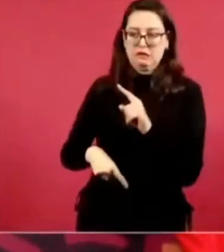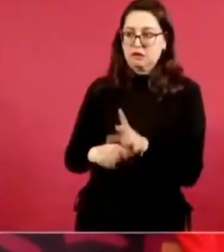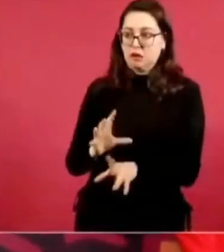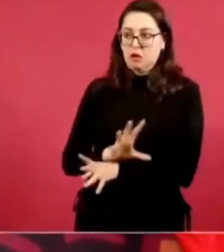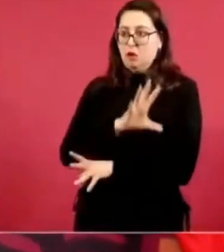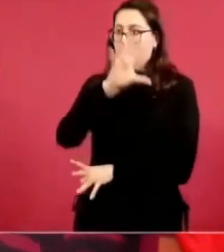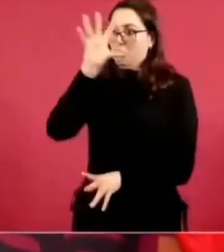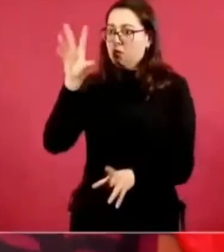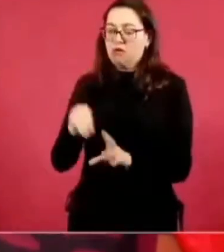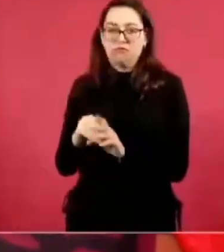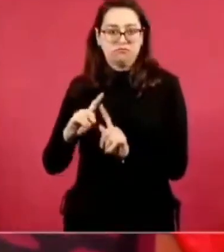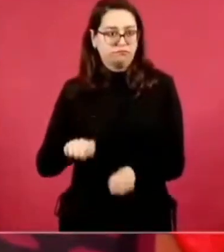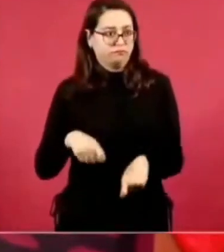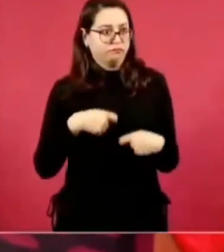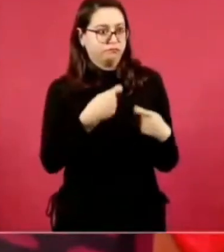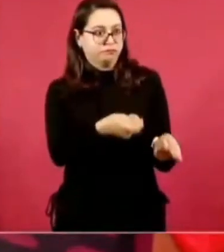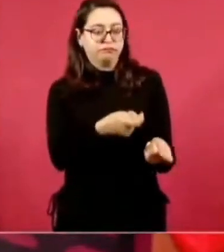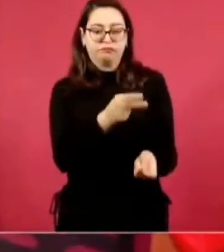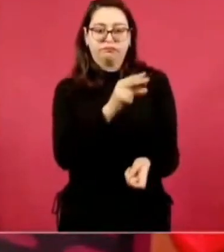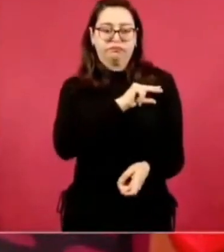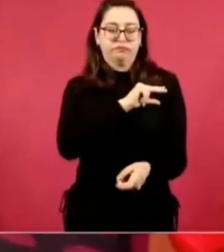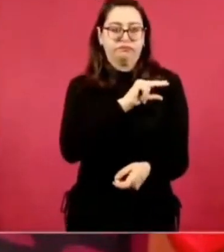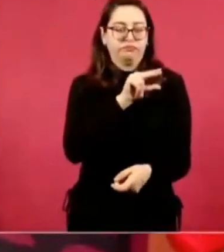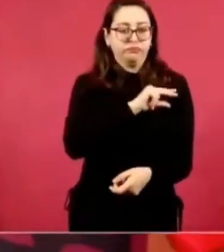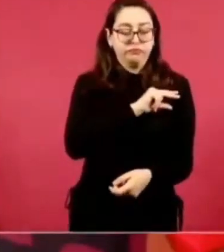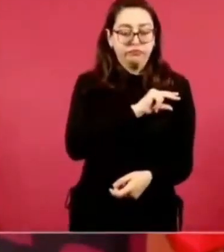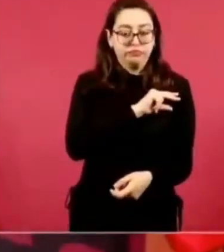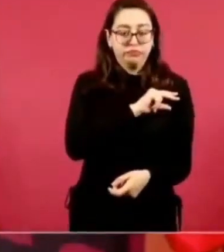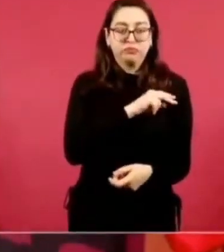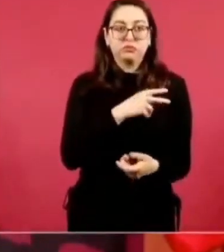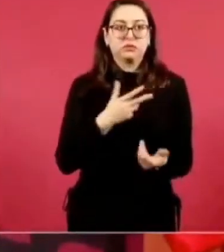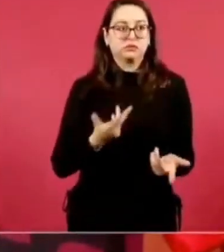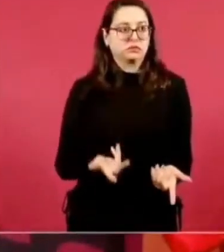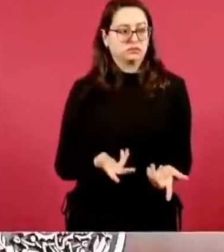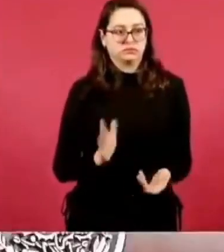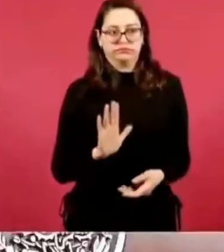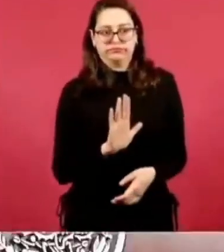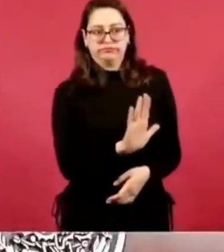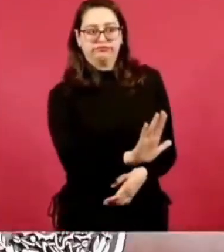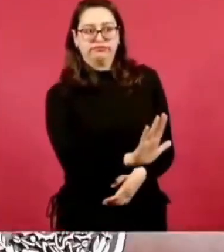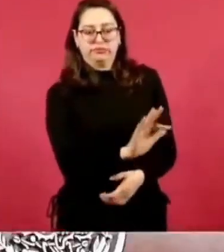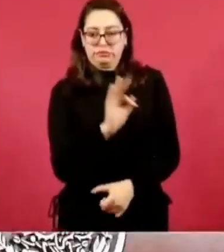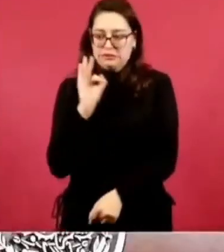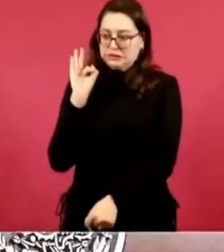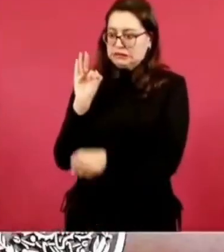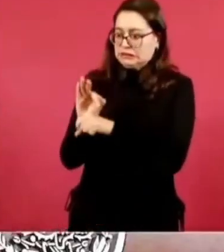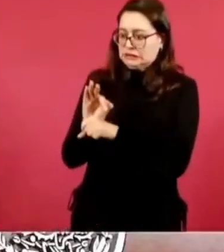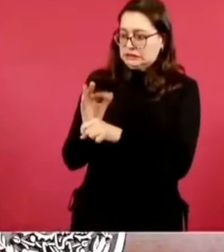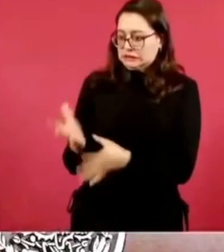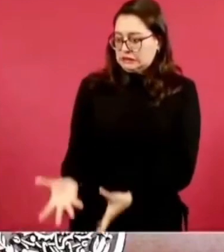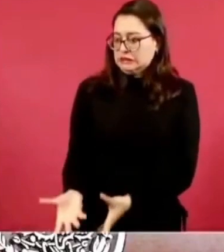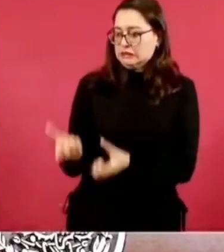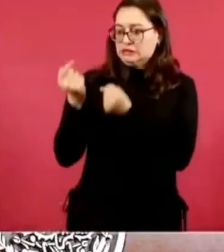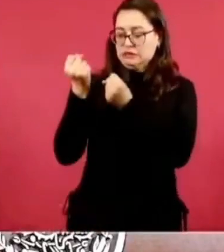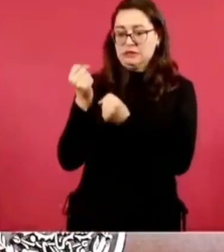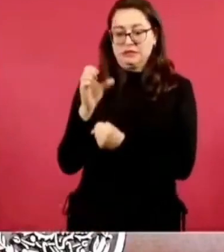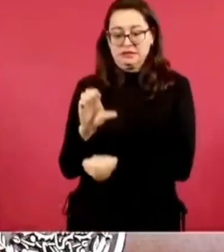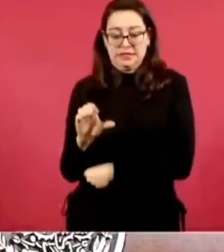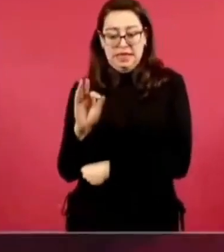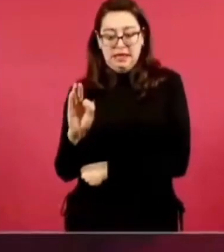si no se fortalece esta empresa no tendríamos